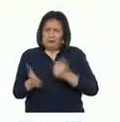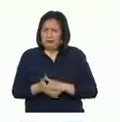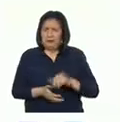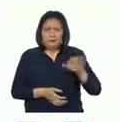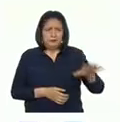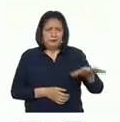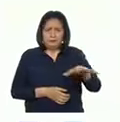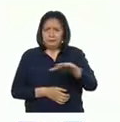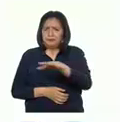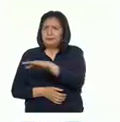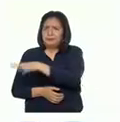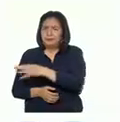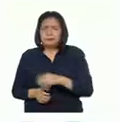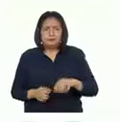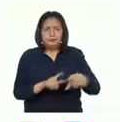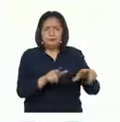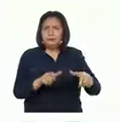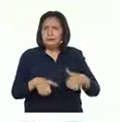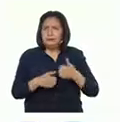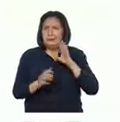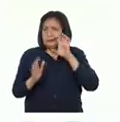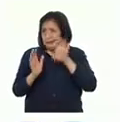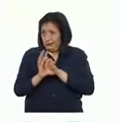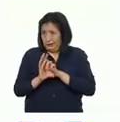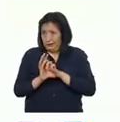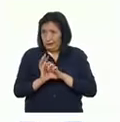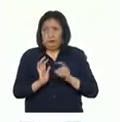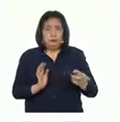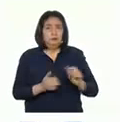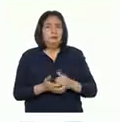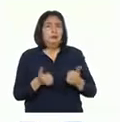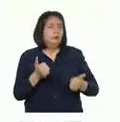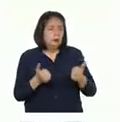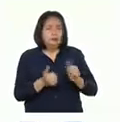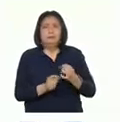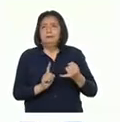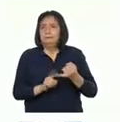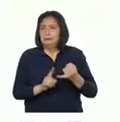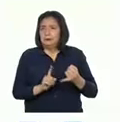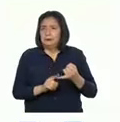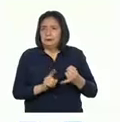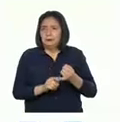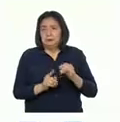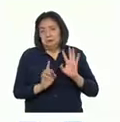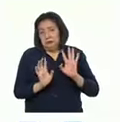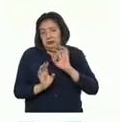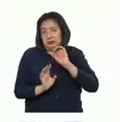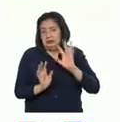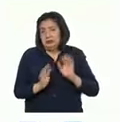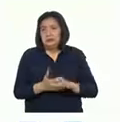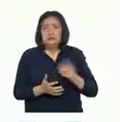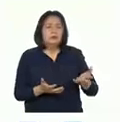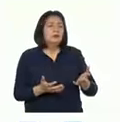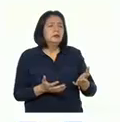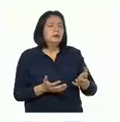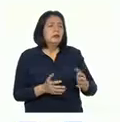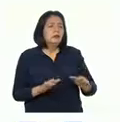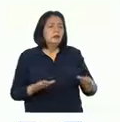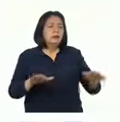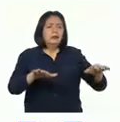gran variedad de ecosistemas. Ejemplos de ellos son, por mencionar algunos, la